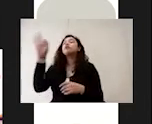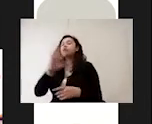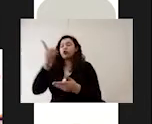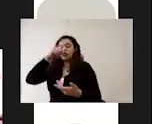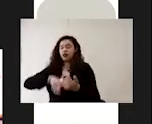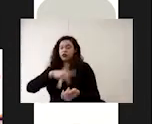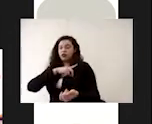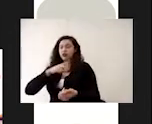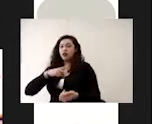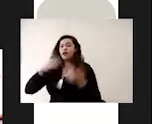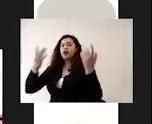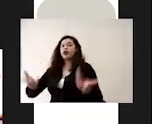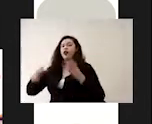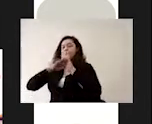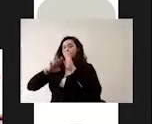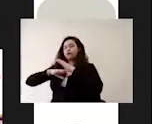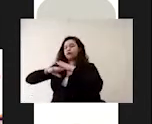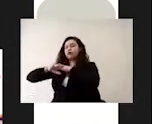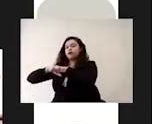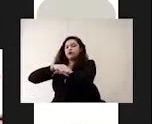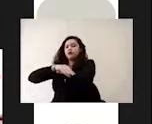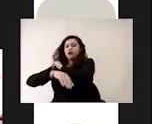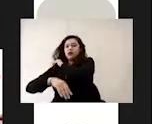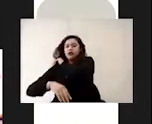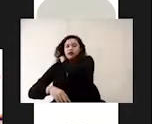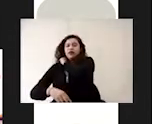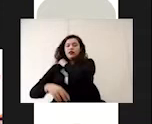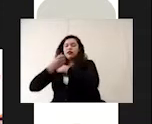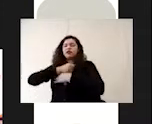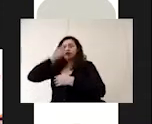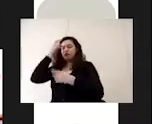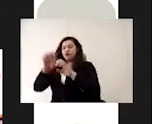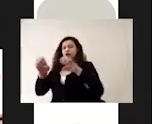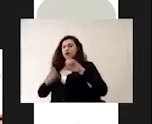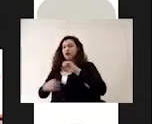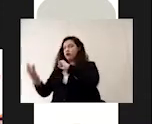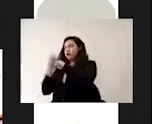las medidas sanitarias y el uso de equipo de protección personal